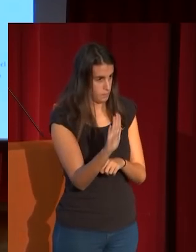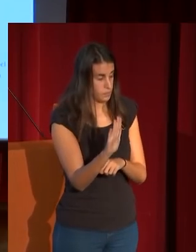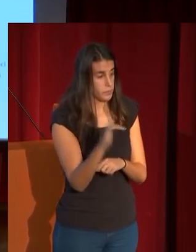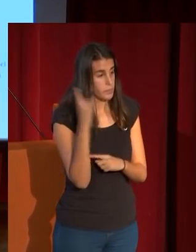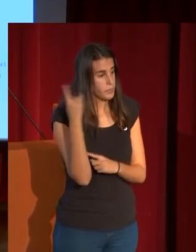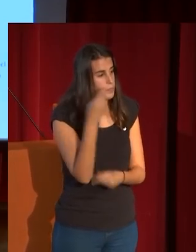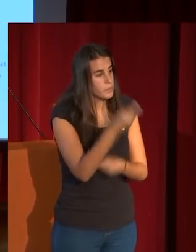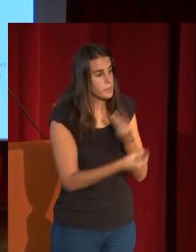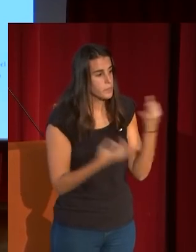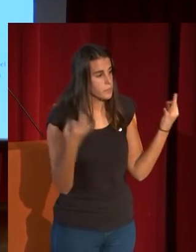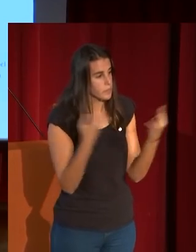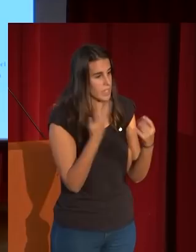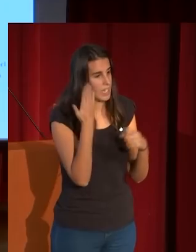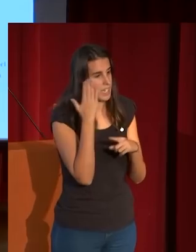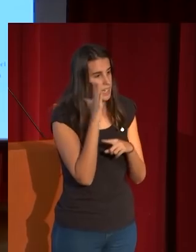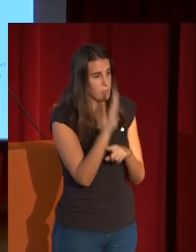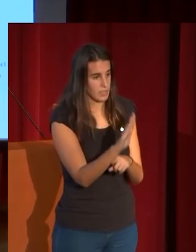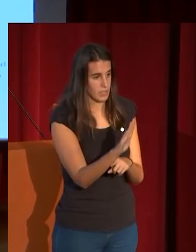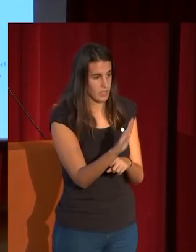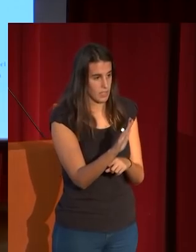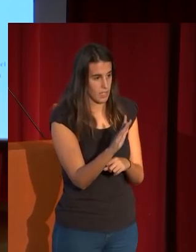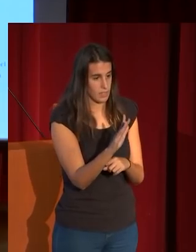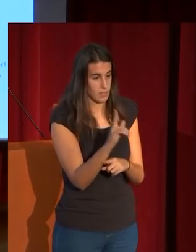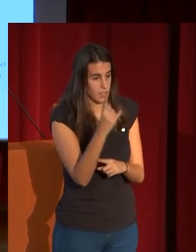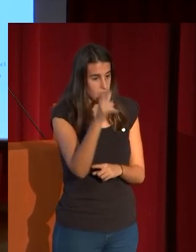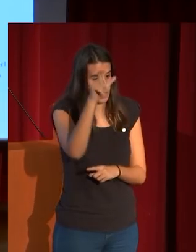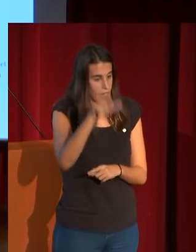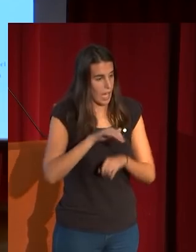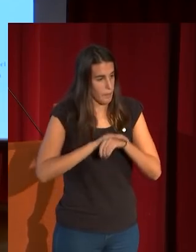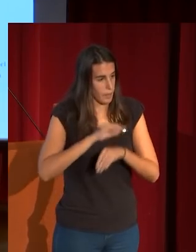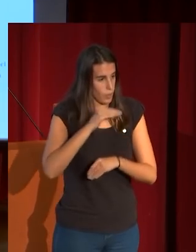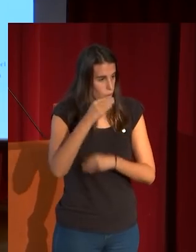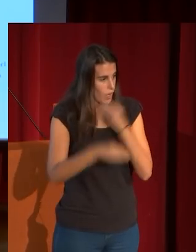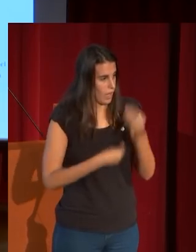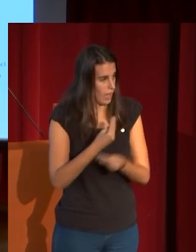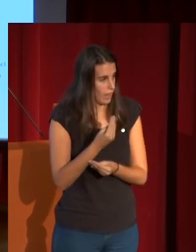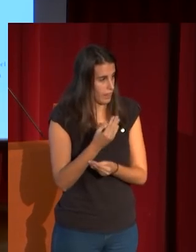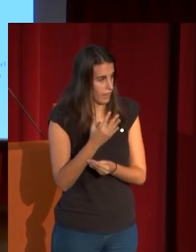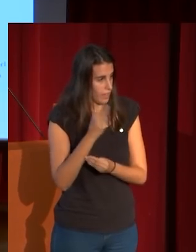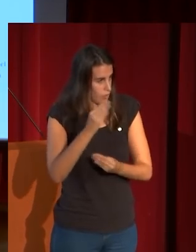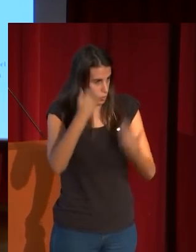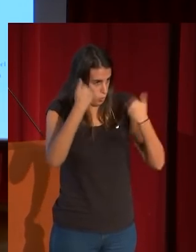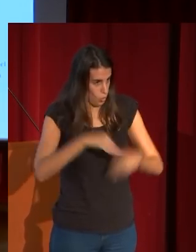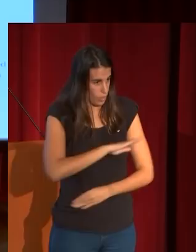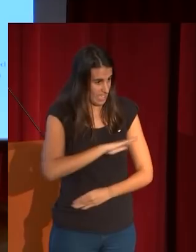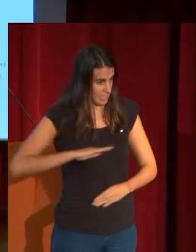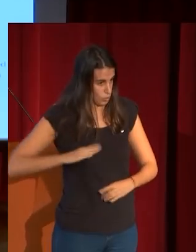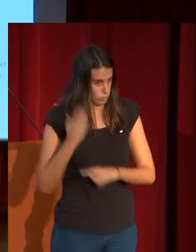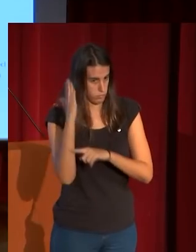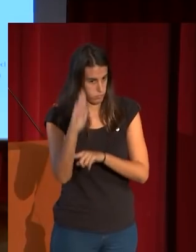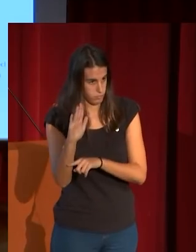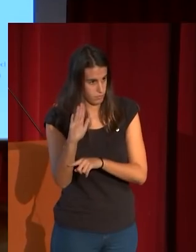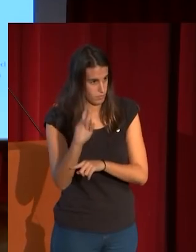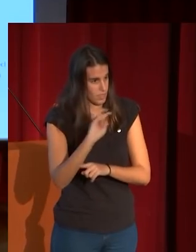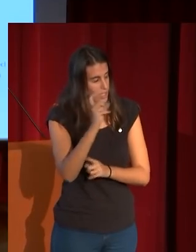él representa el busto hecho por un amigo suyo yémito que retrata al propio Fortuny pero que aquí retrata a otro